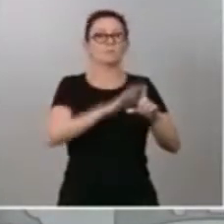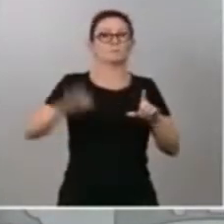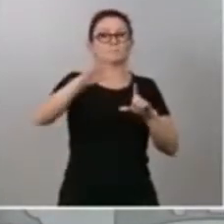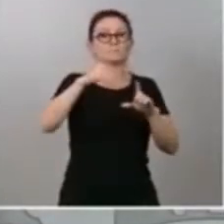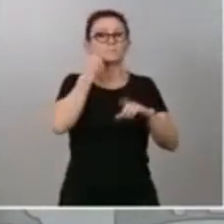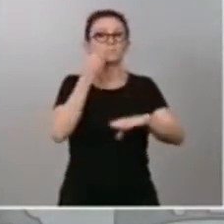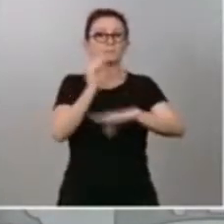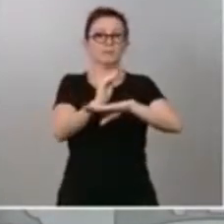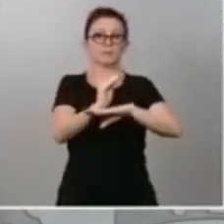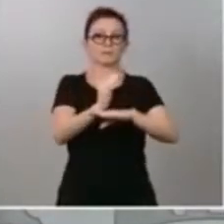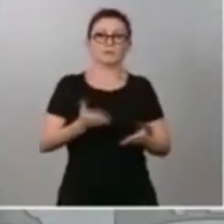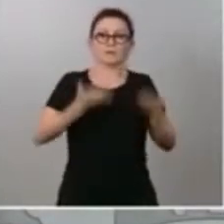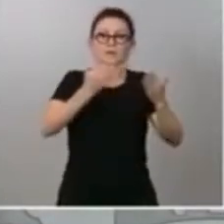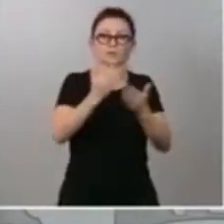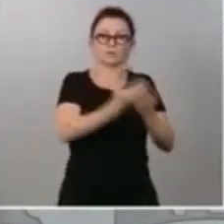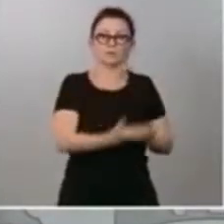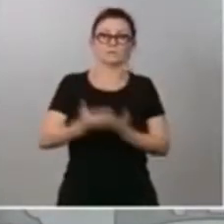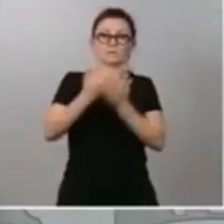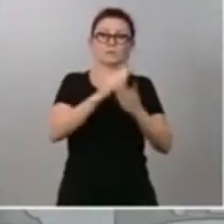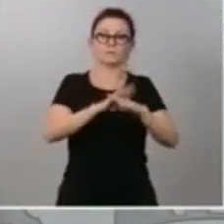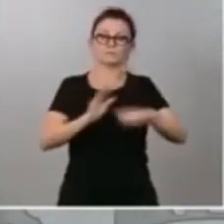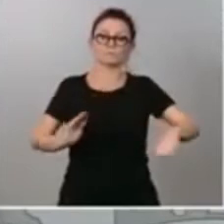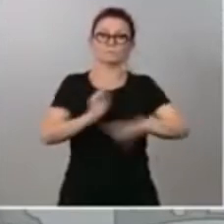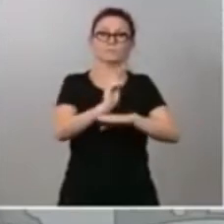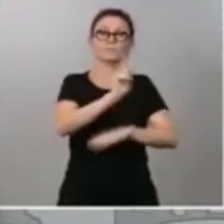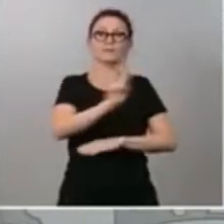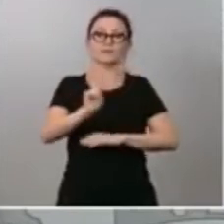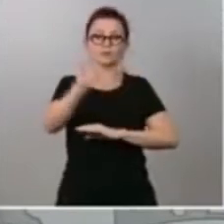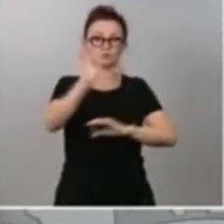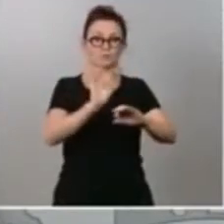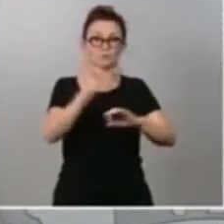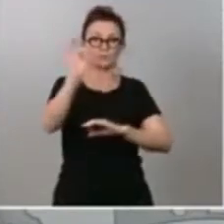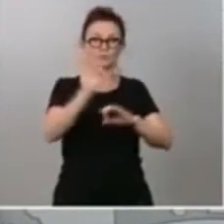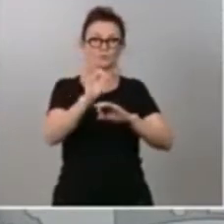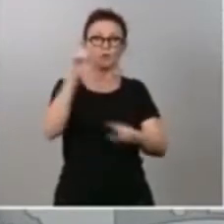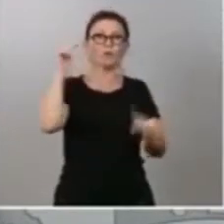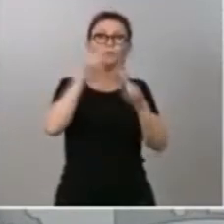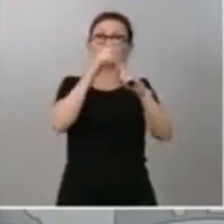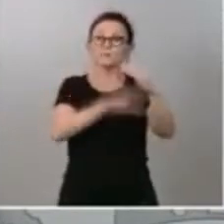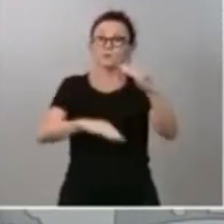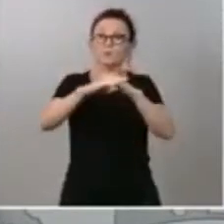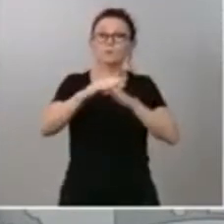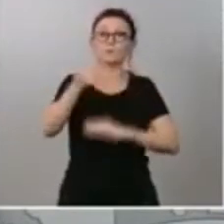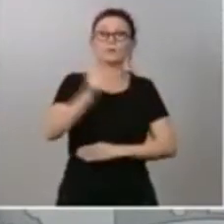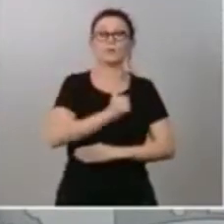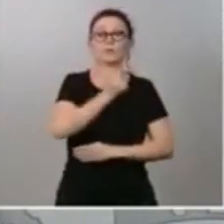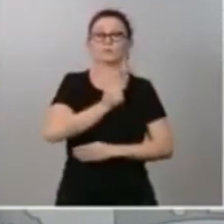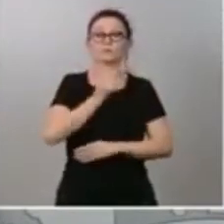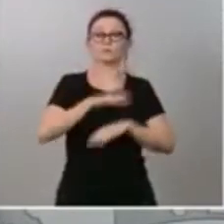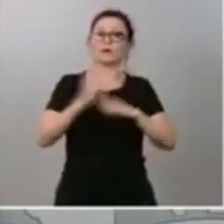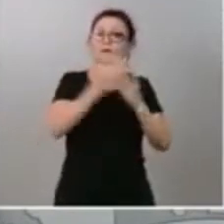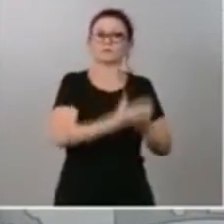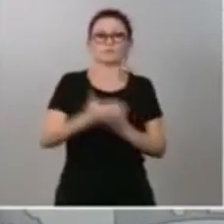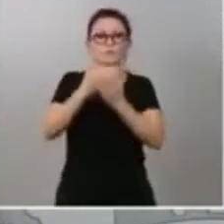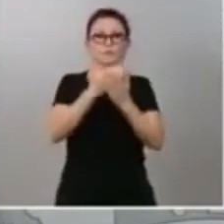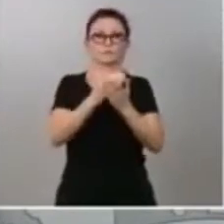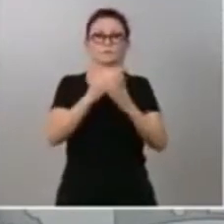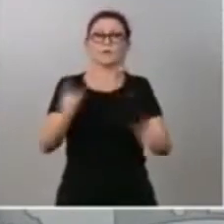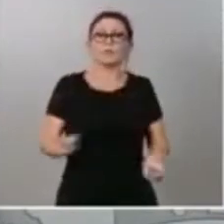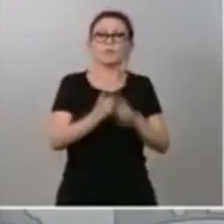incrementando la inversión en un 22%, con el fin de asegurar la igualdad de oportunidades para todos los estudiantes, con independencia de su situación